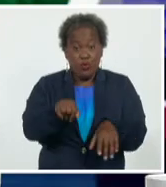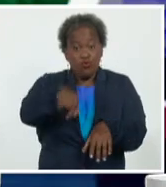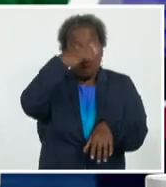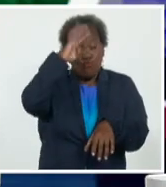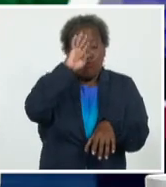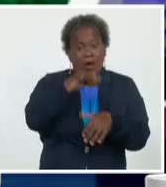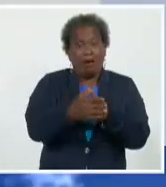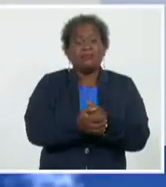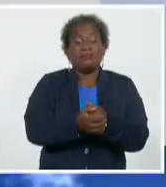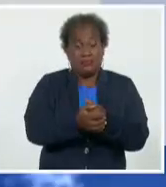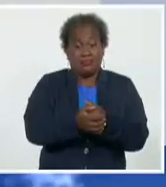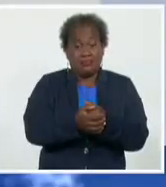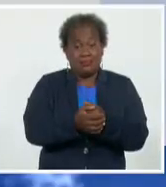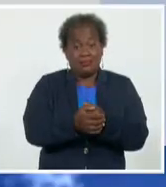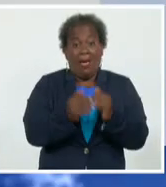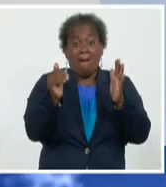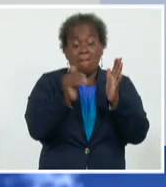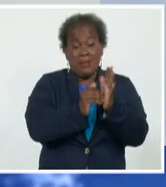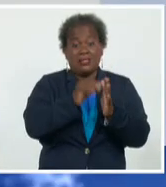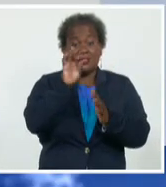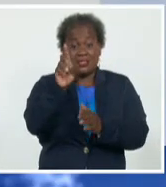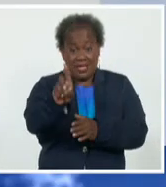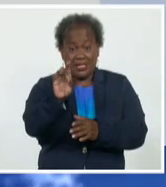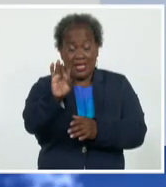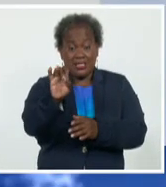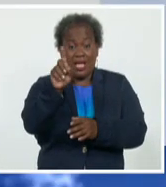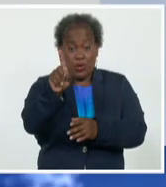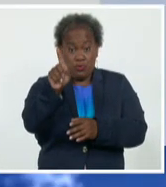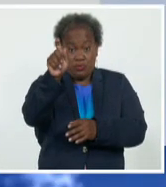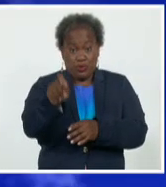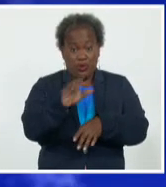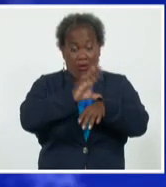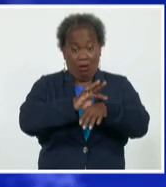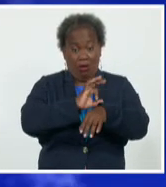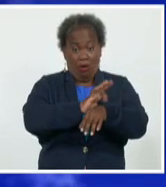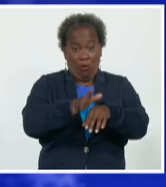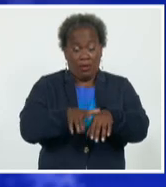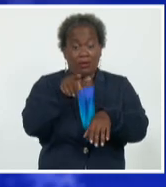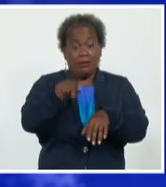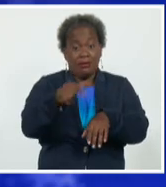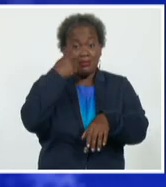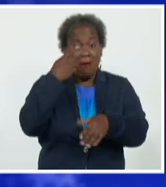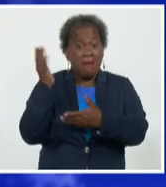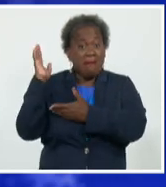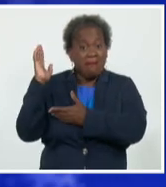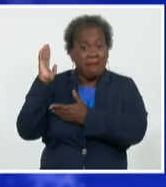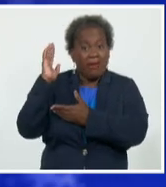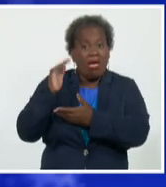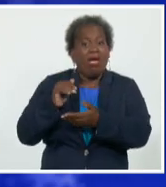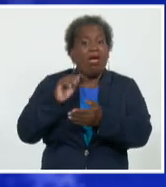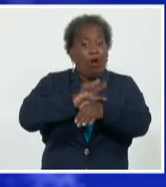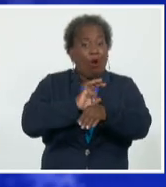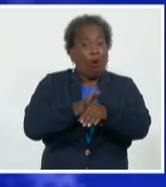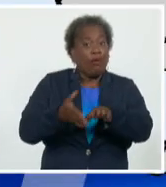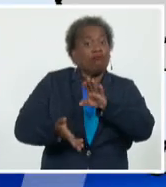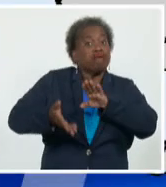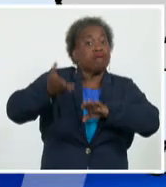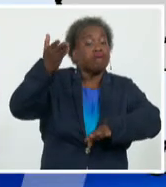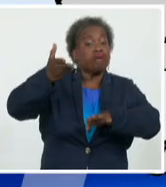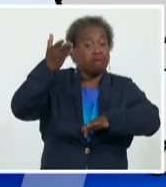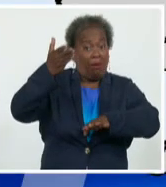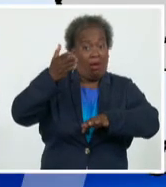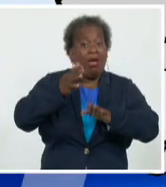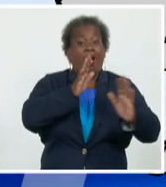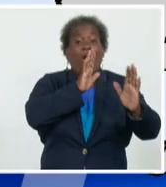Se diagnosticaron 1,071 casos y se evidencia una elevada transmisión autóctona. En la región occidental se